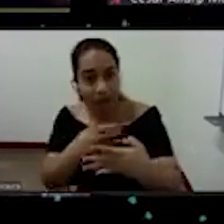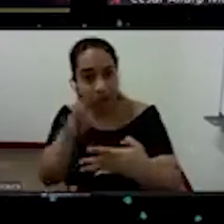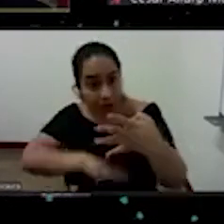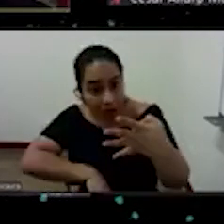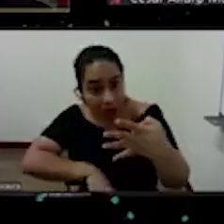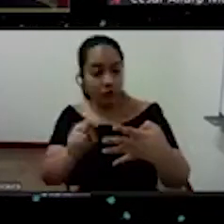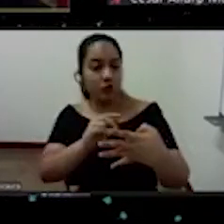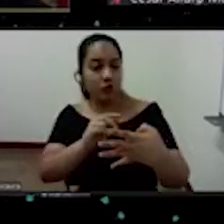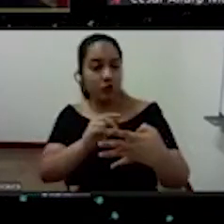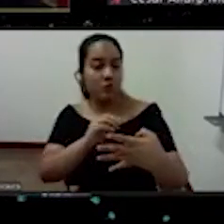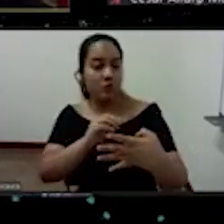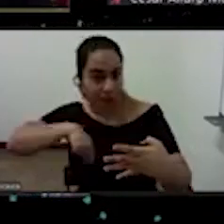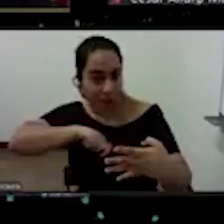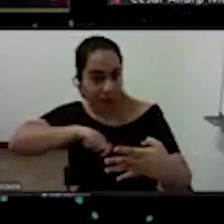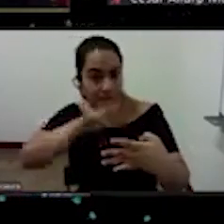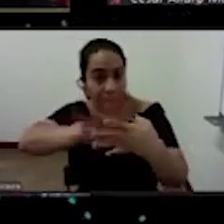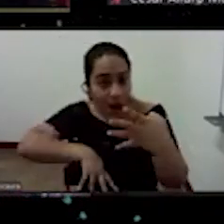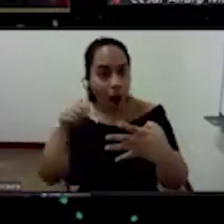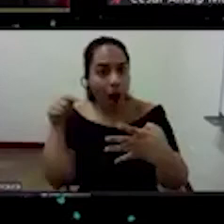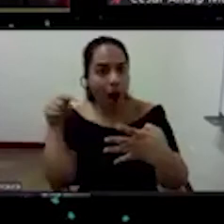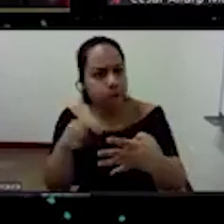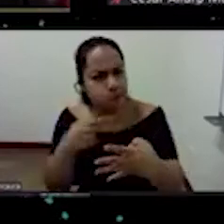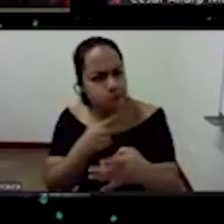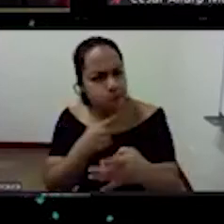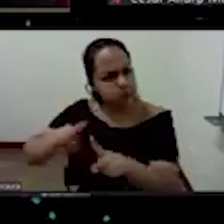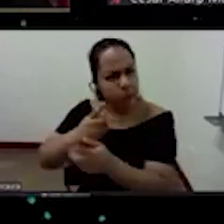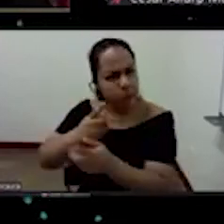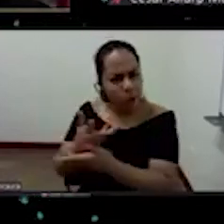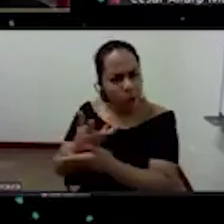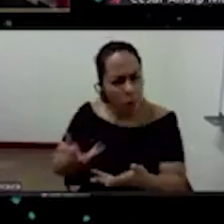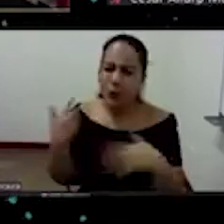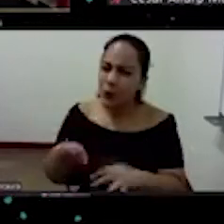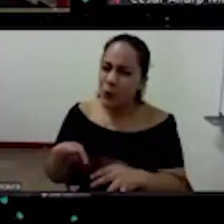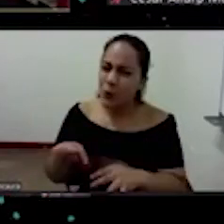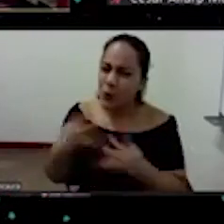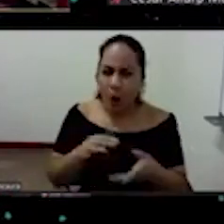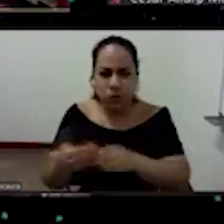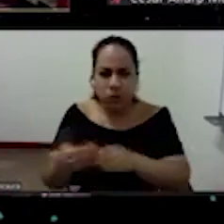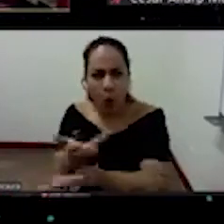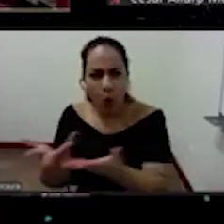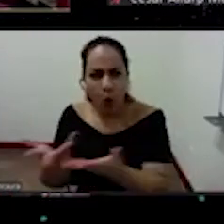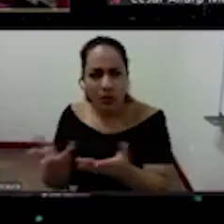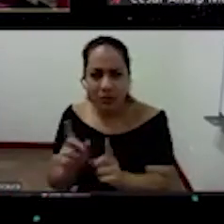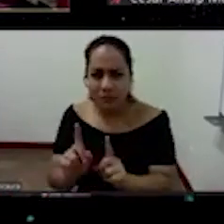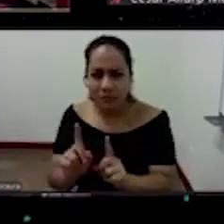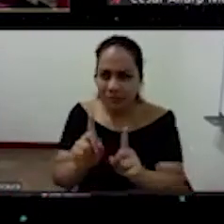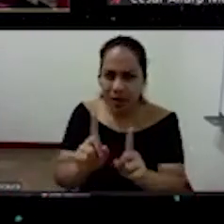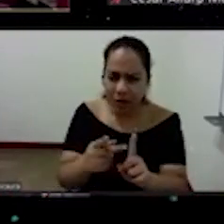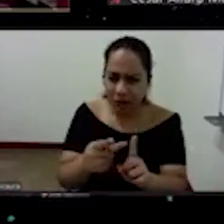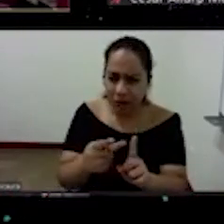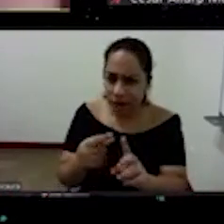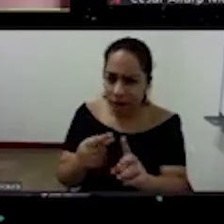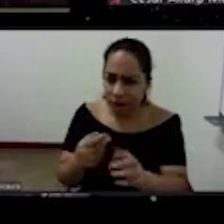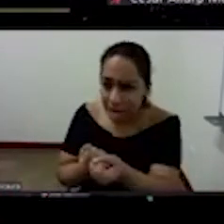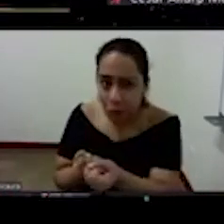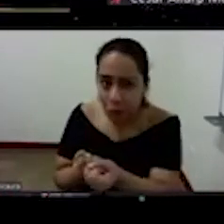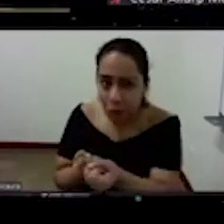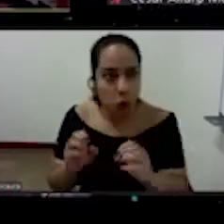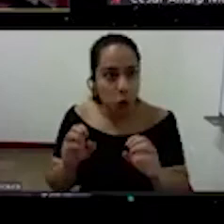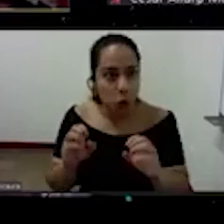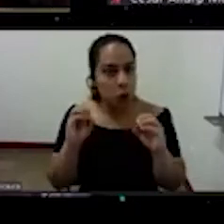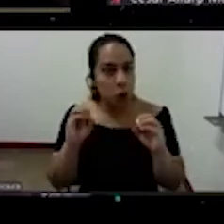muchísimos lugares ha habido revueltas pero era revuelta sin solidaridad sin la